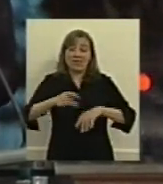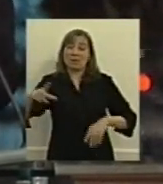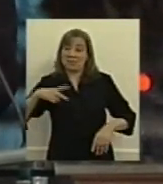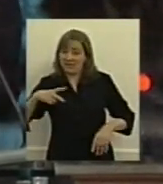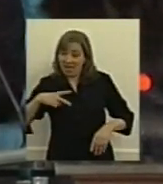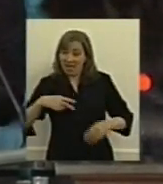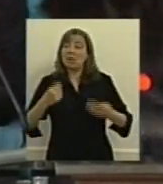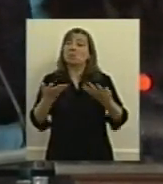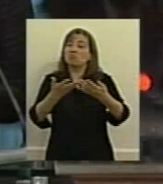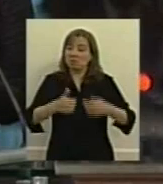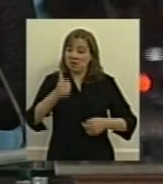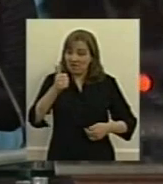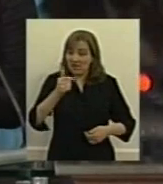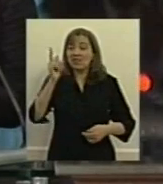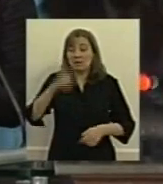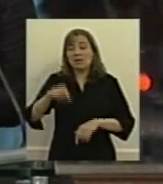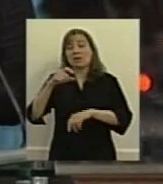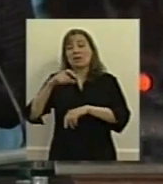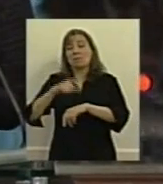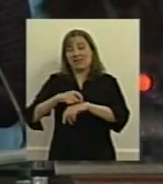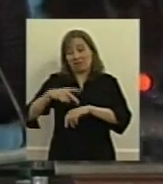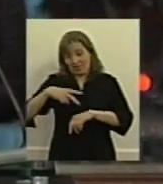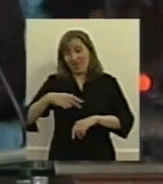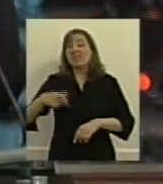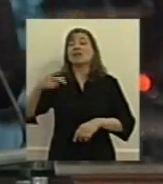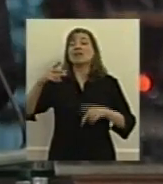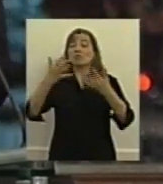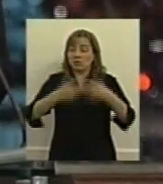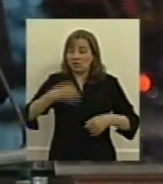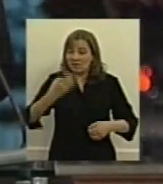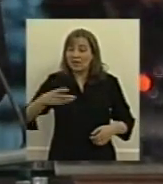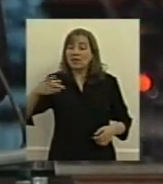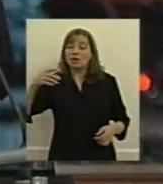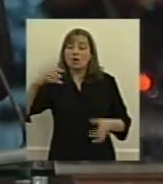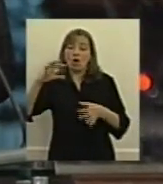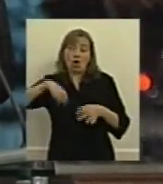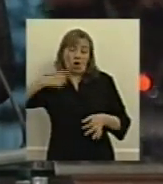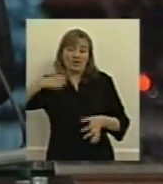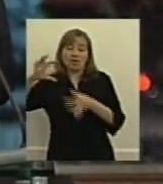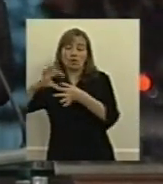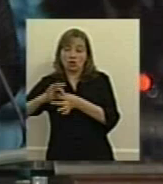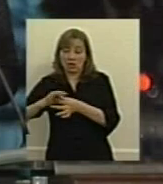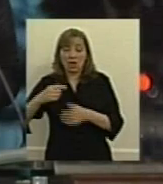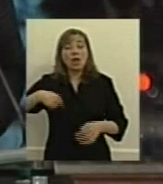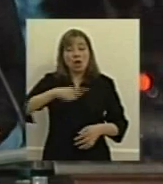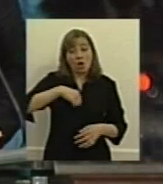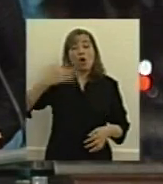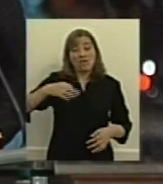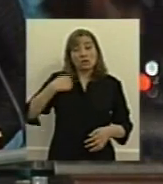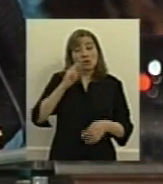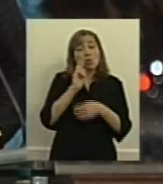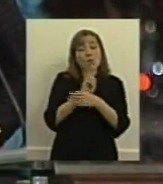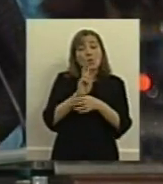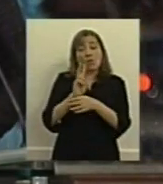obras sociales y que lo hagan acorde con los verdaderos intereses que nosotros sí debemos cuidar y cubrir que son